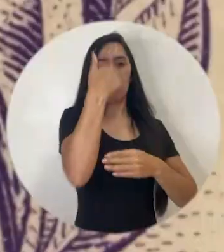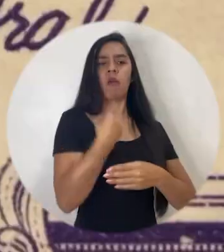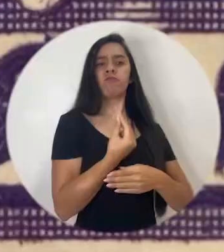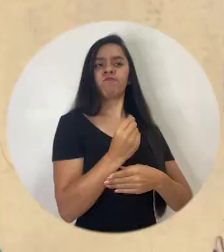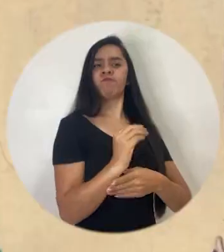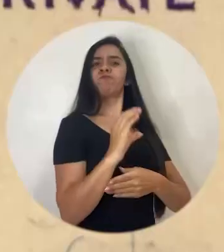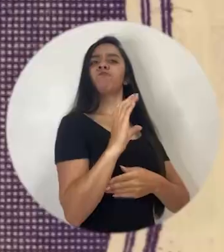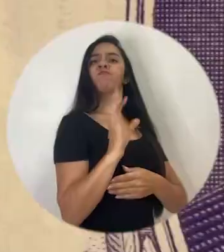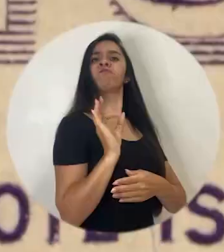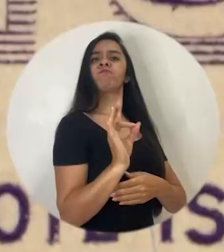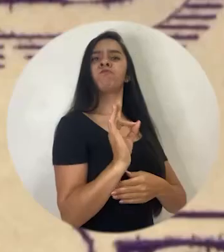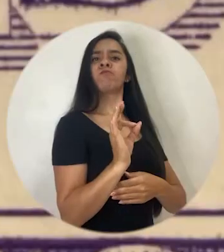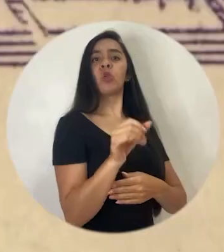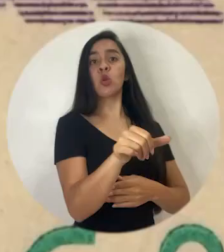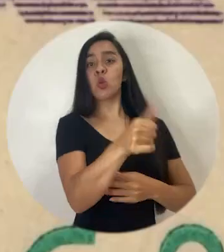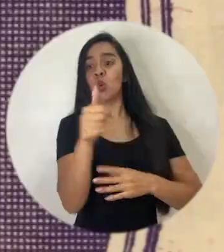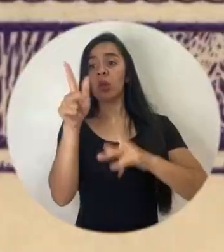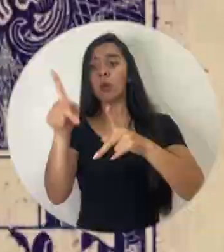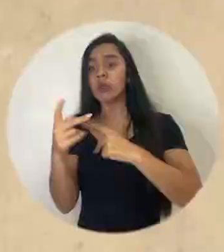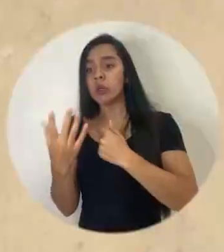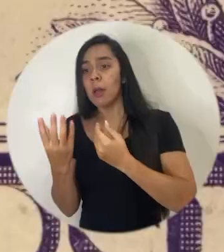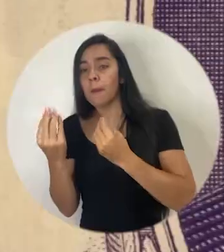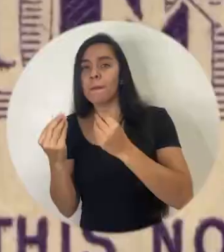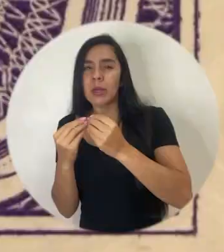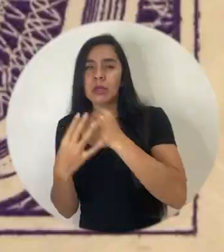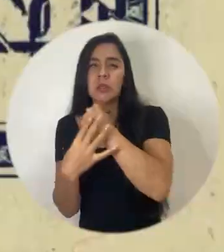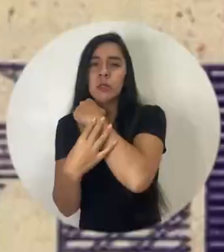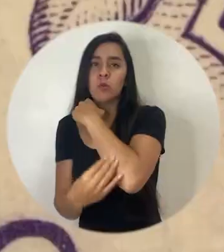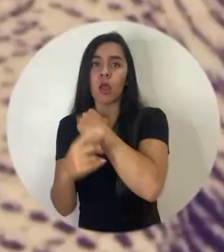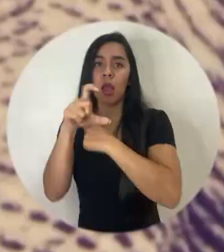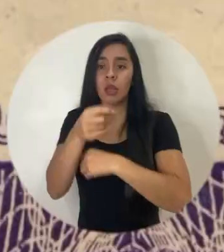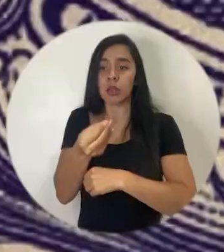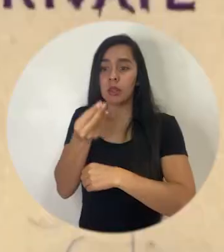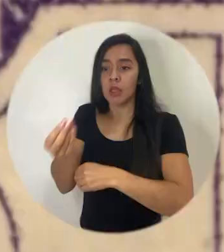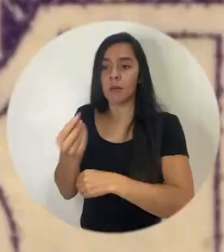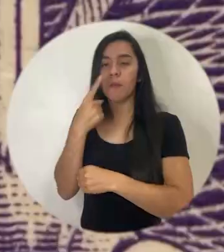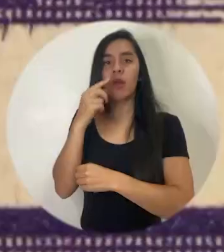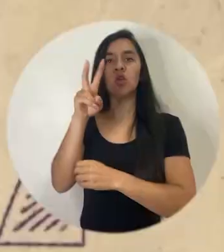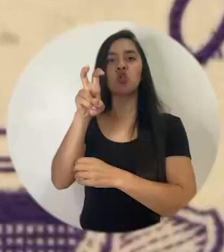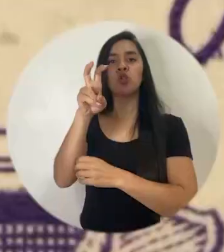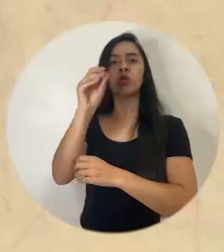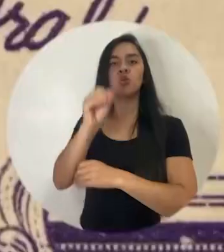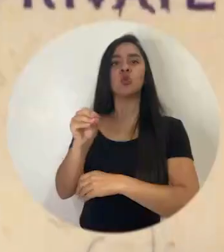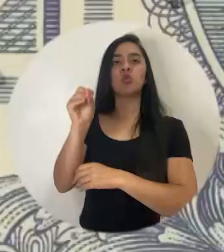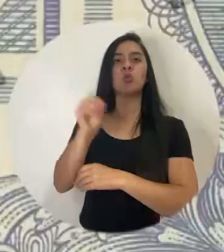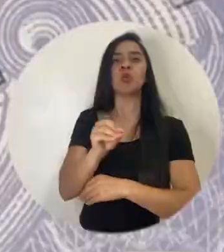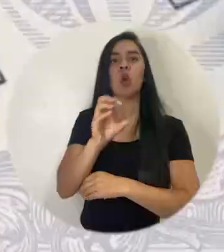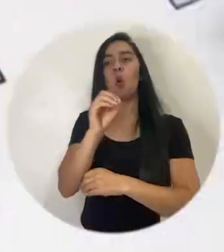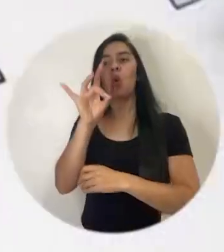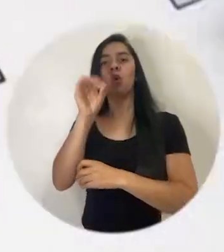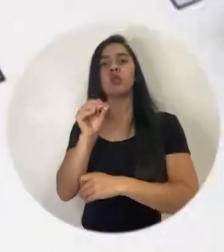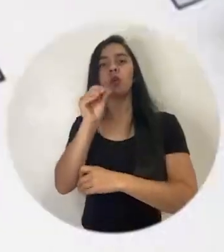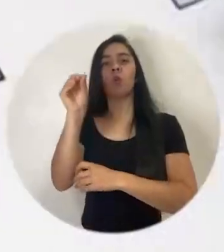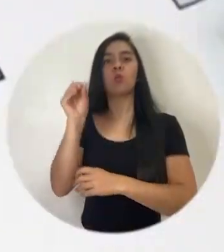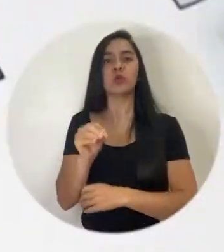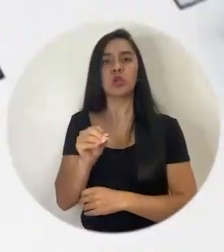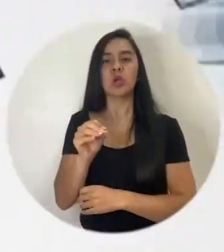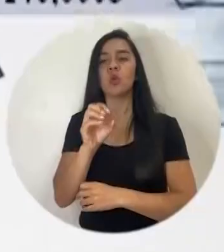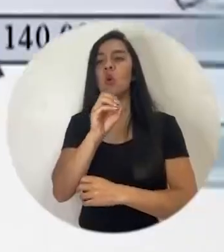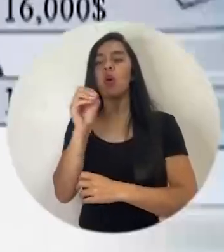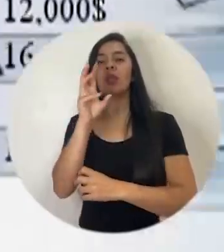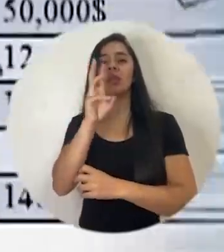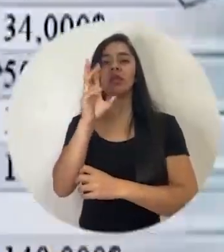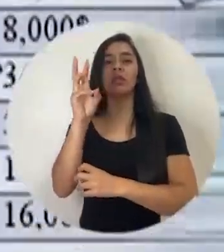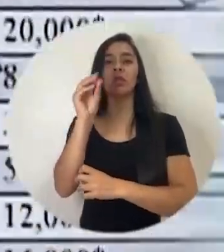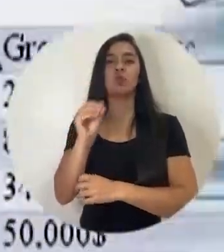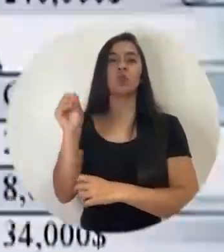15% porque tenía mucho dinero y a la persona más humilde le daban una tarjeta al 200% o al